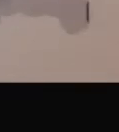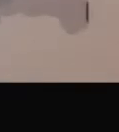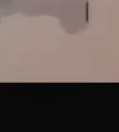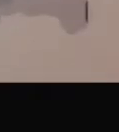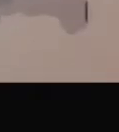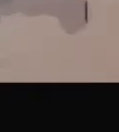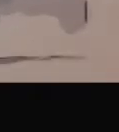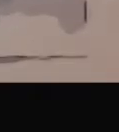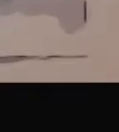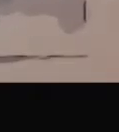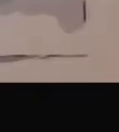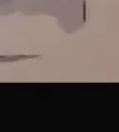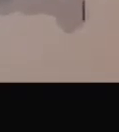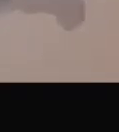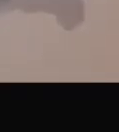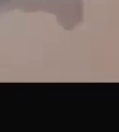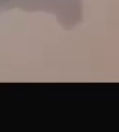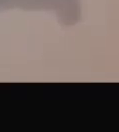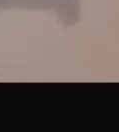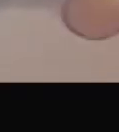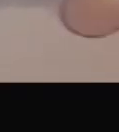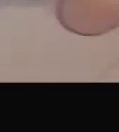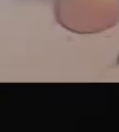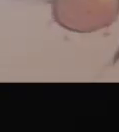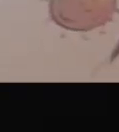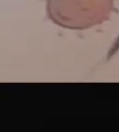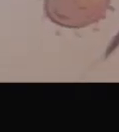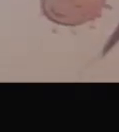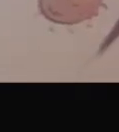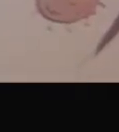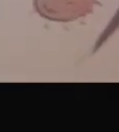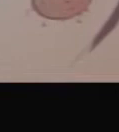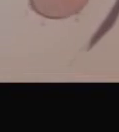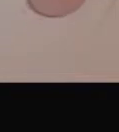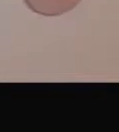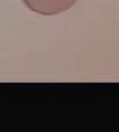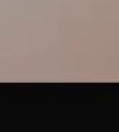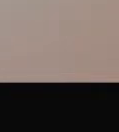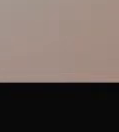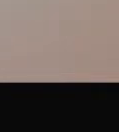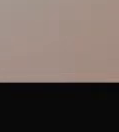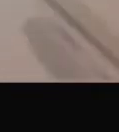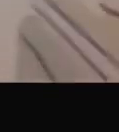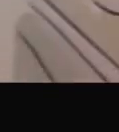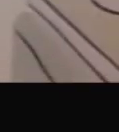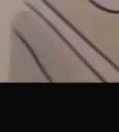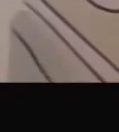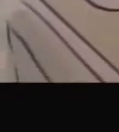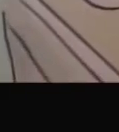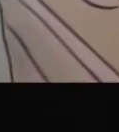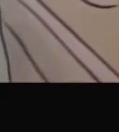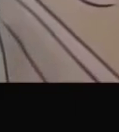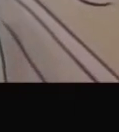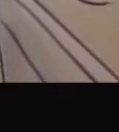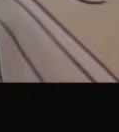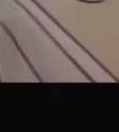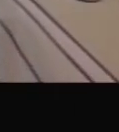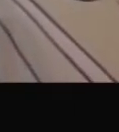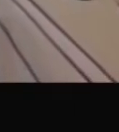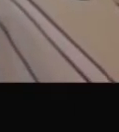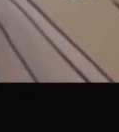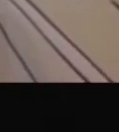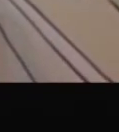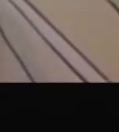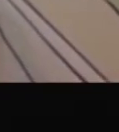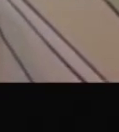contra monstruos gigantes salvan al mundo de un virus microscópico sus máscaras no son para ocultar